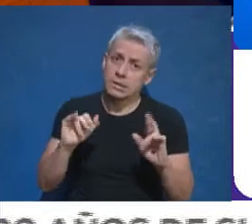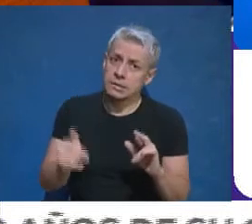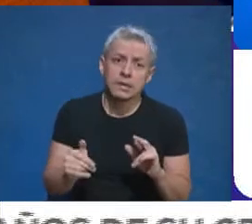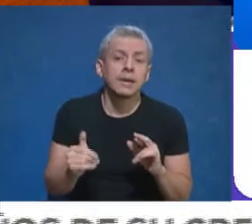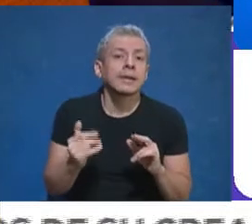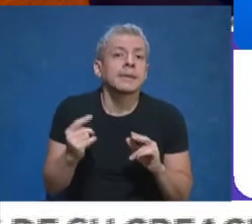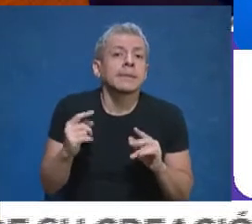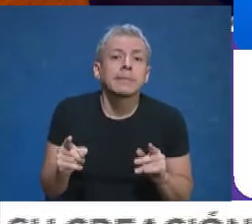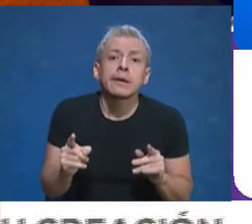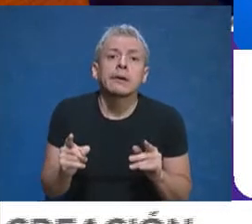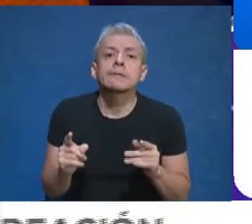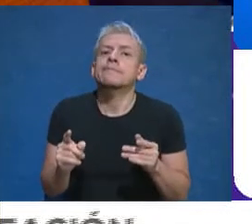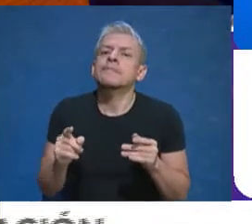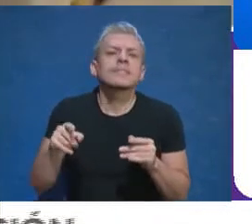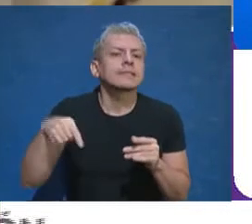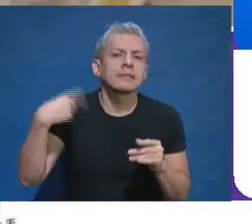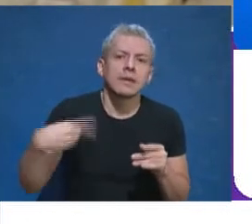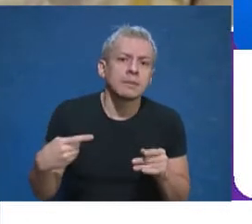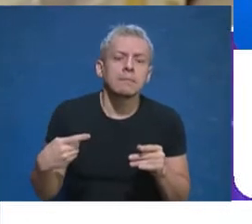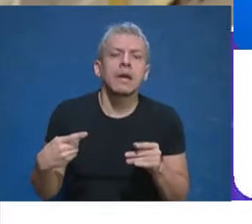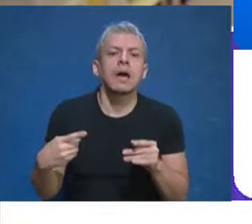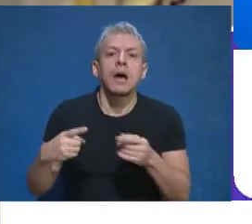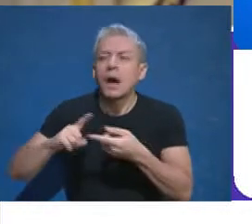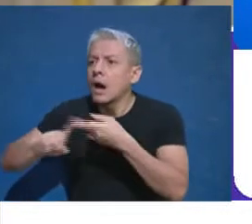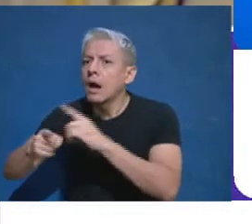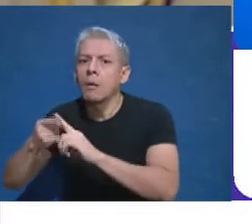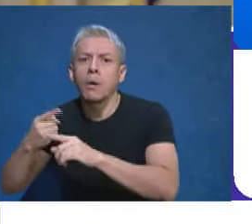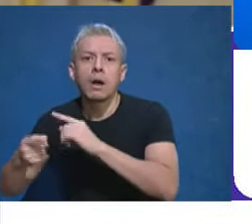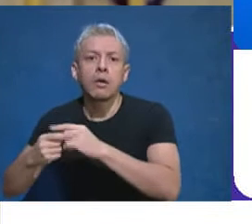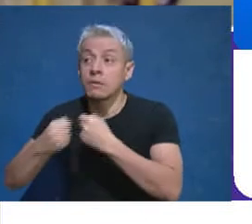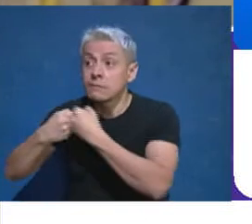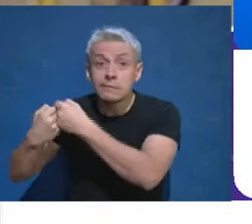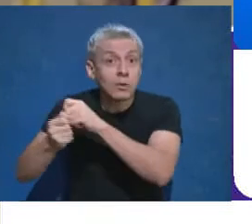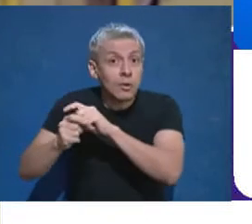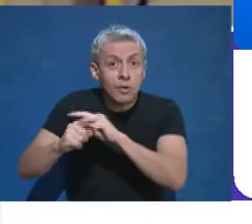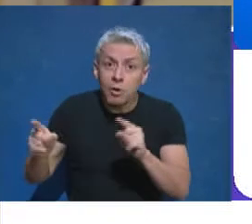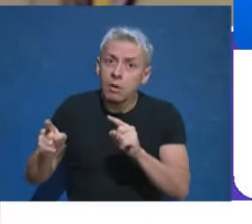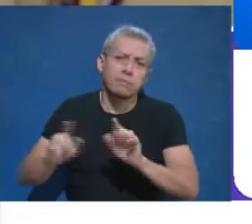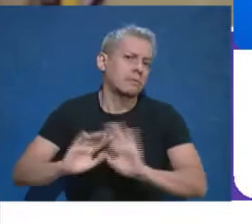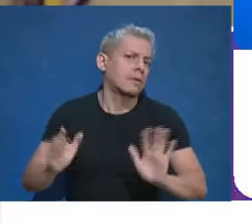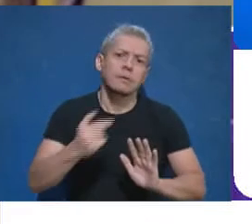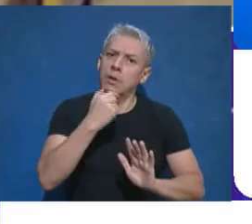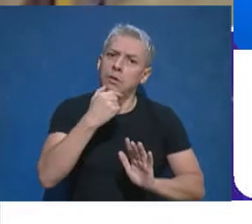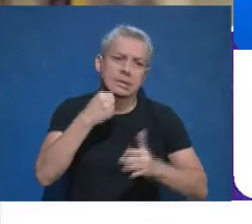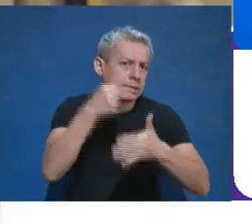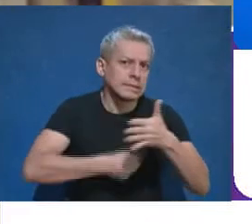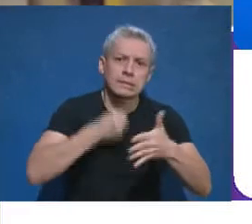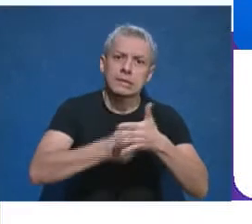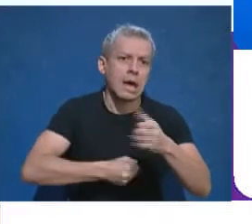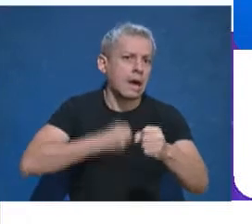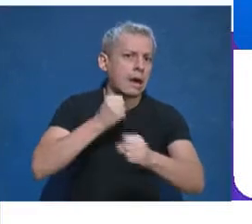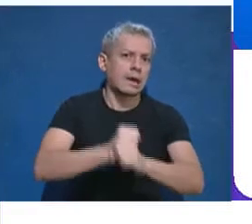cualquier negociación hay que hacerla teniendo en cuenta que si no llega a buen puerto, Mendoza tiene que agotar absolutamente todas sus